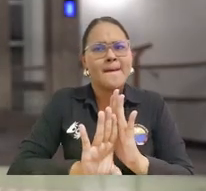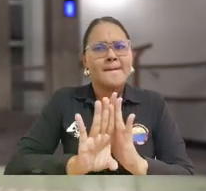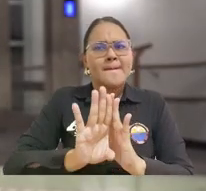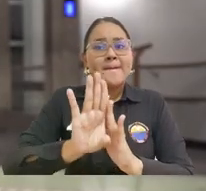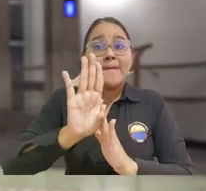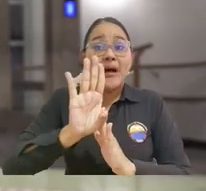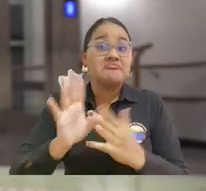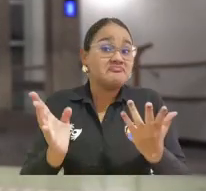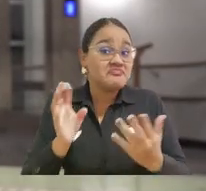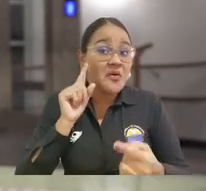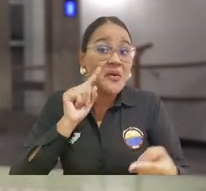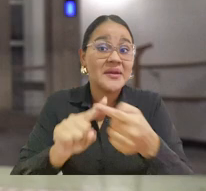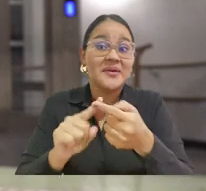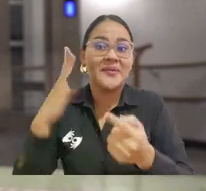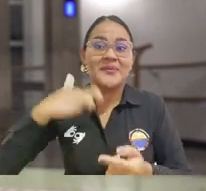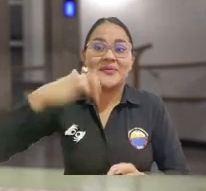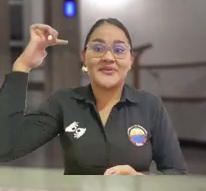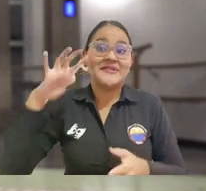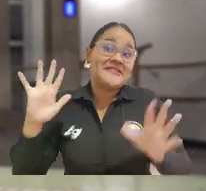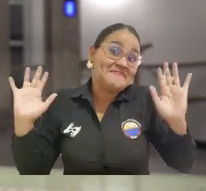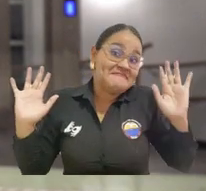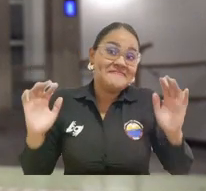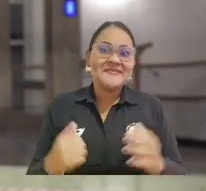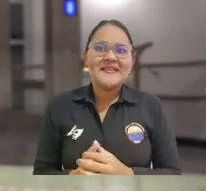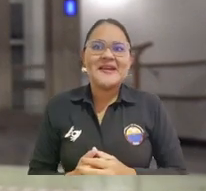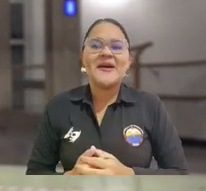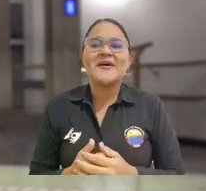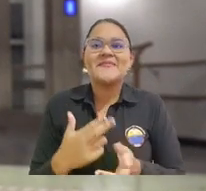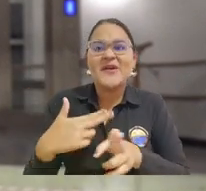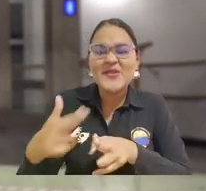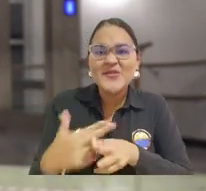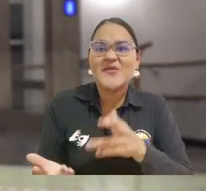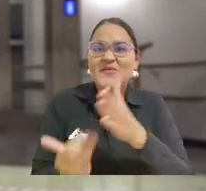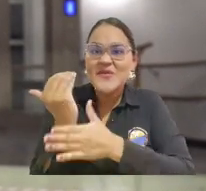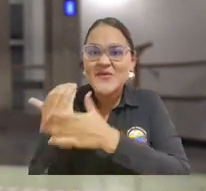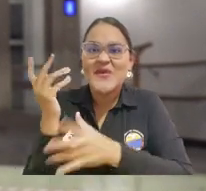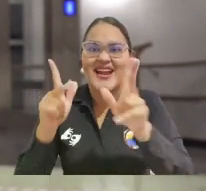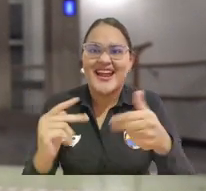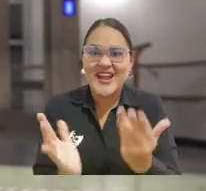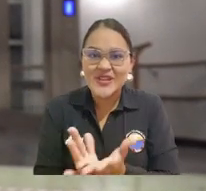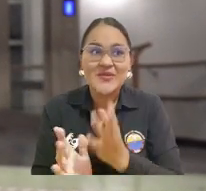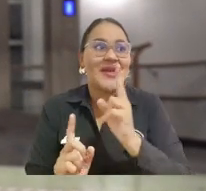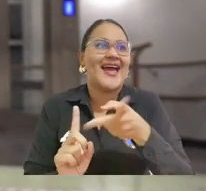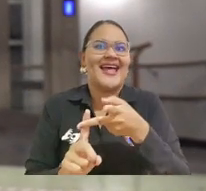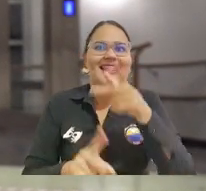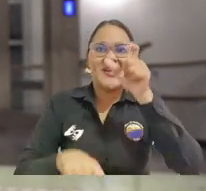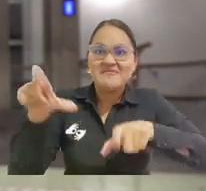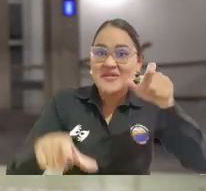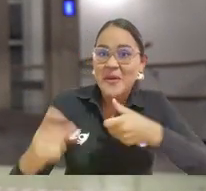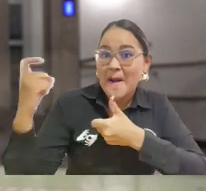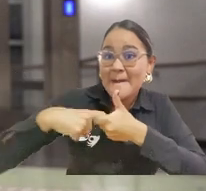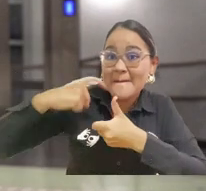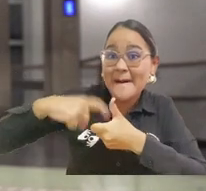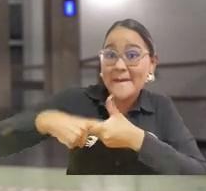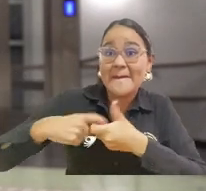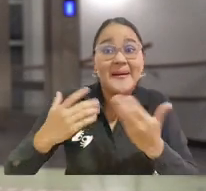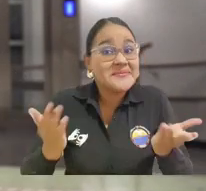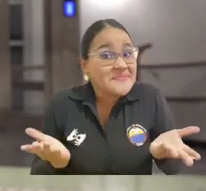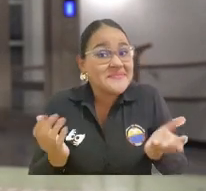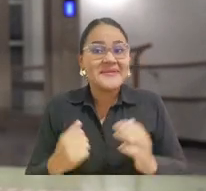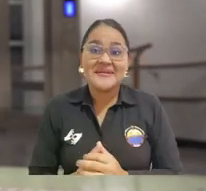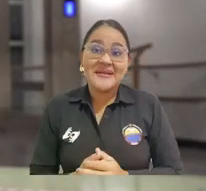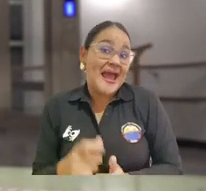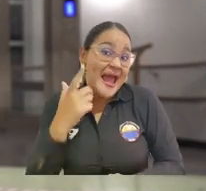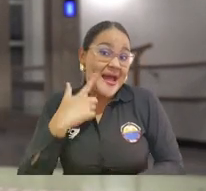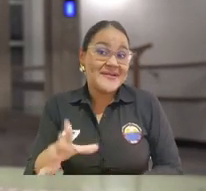vamos para profesional y ya lo que se viene, esperamos nuevos alumnos, nueva gente, nuevas personas